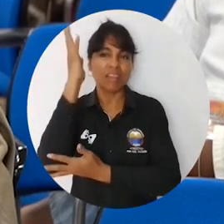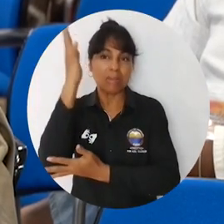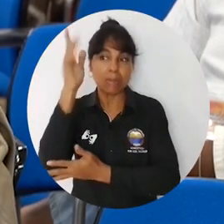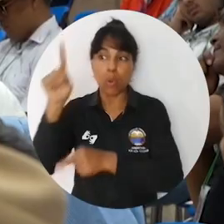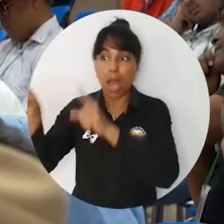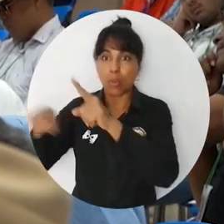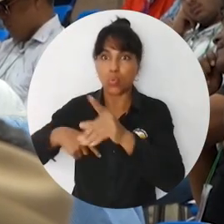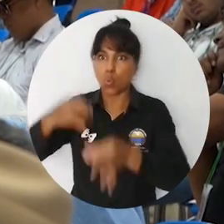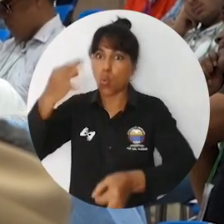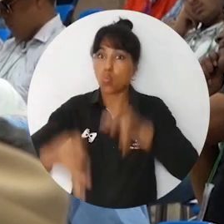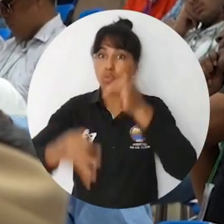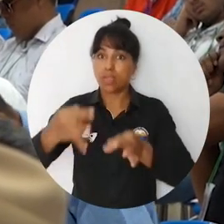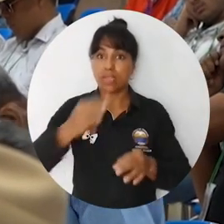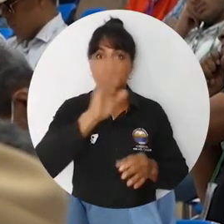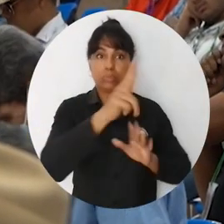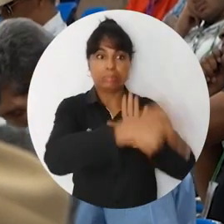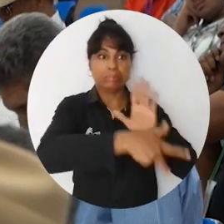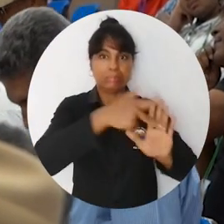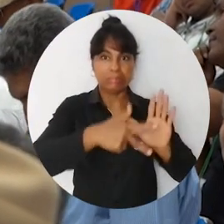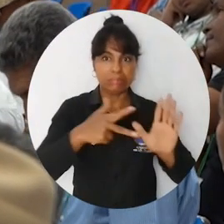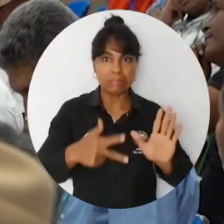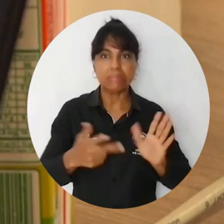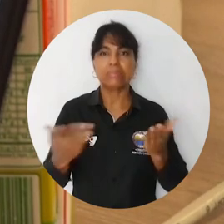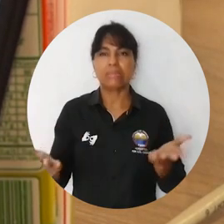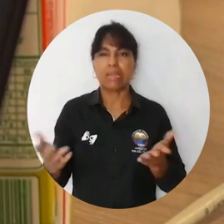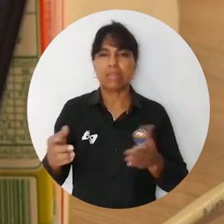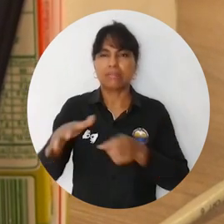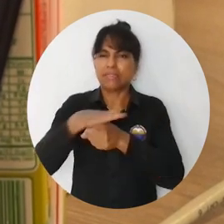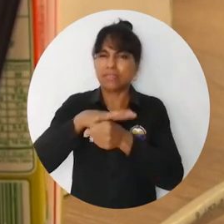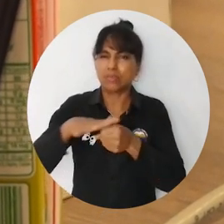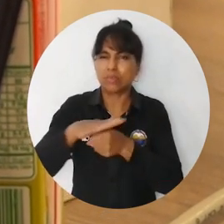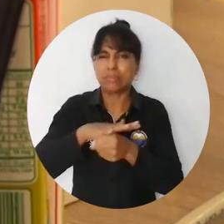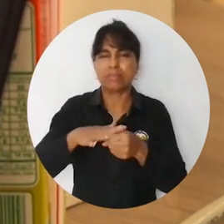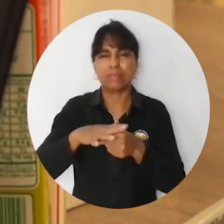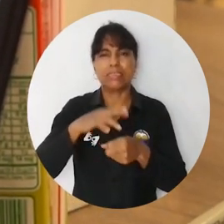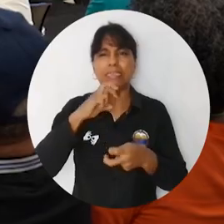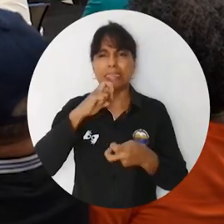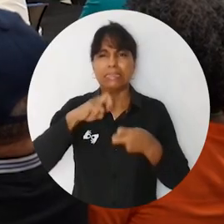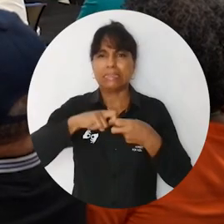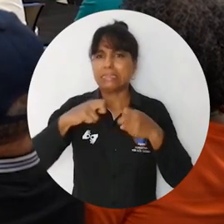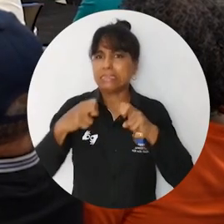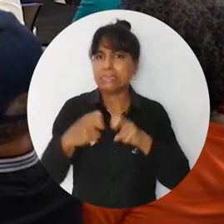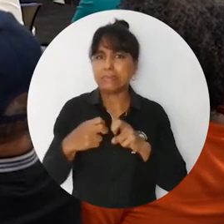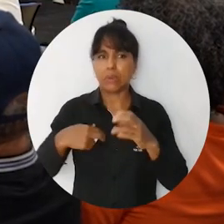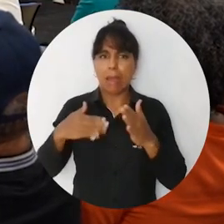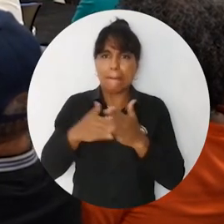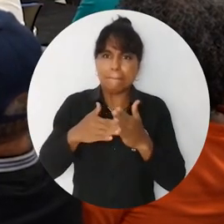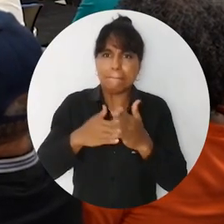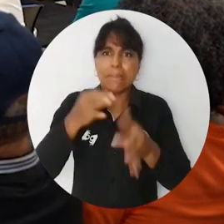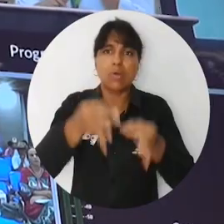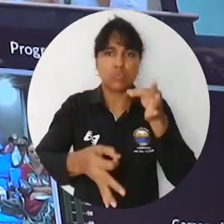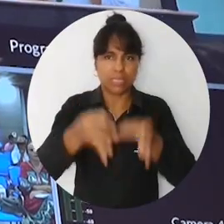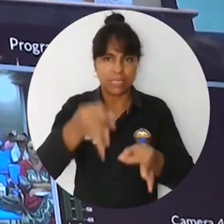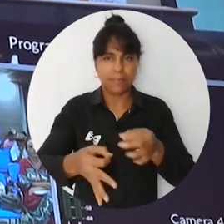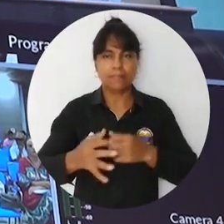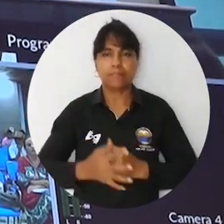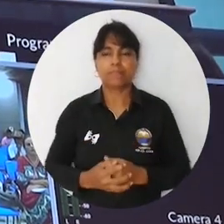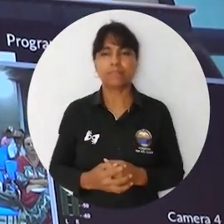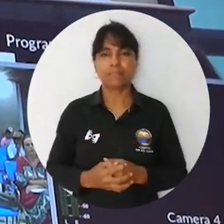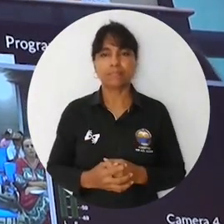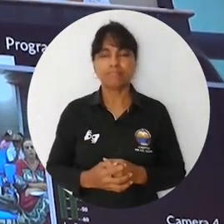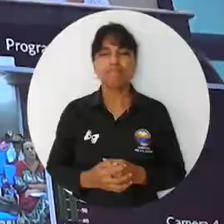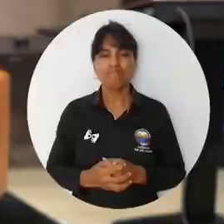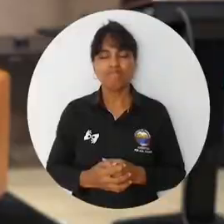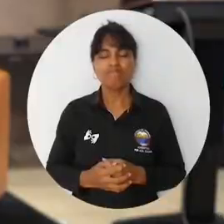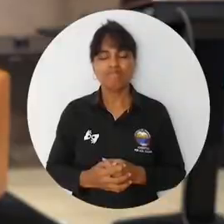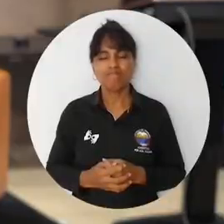experiencias donde fueron expuestos casos judicializados por la Corte Constitucional, así como situaciones contrarias que dificultan la búsqueda de